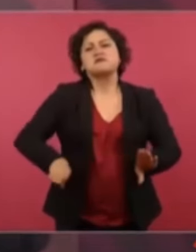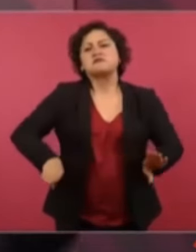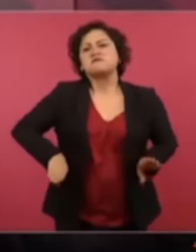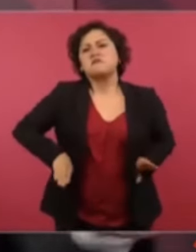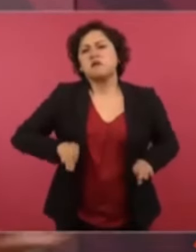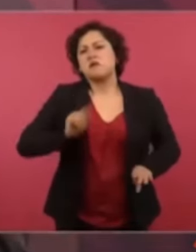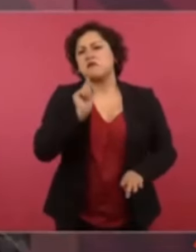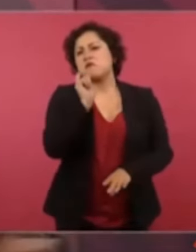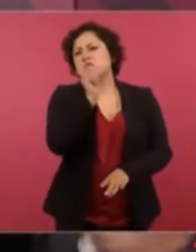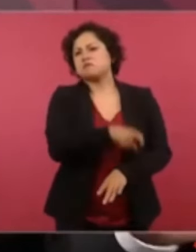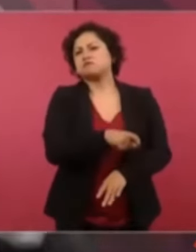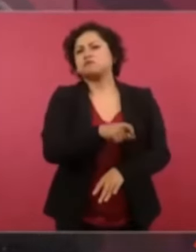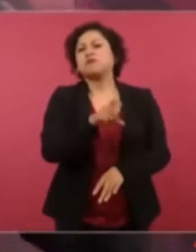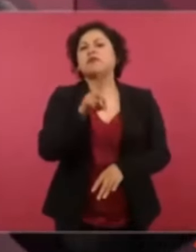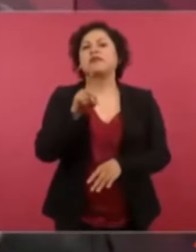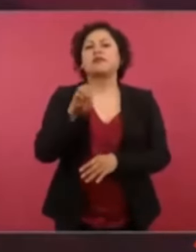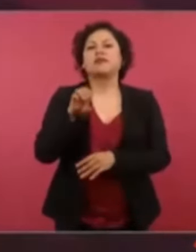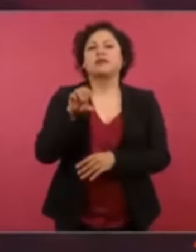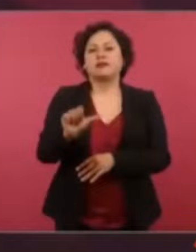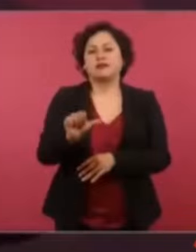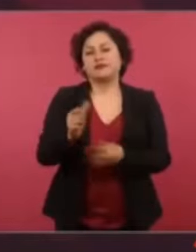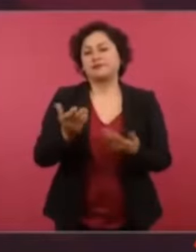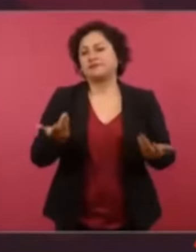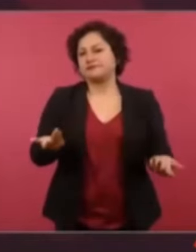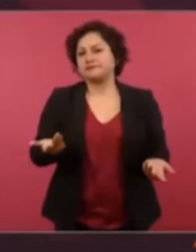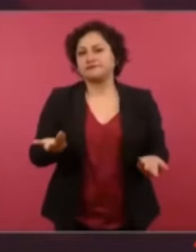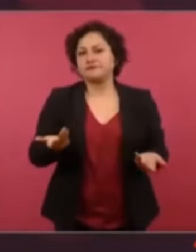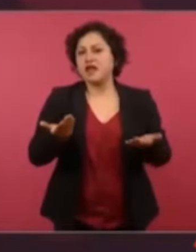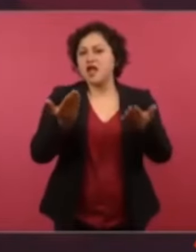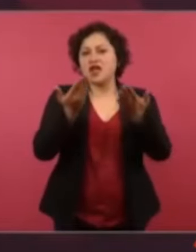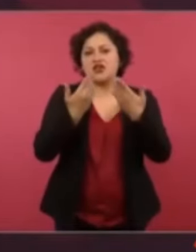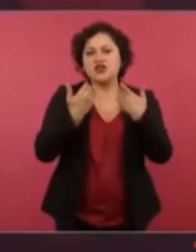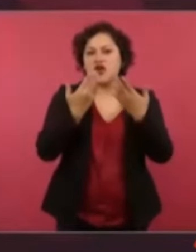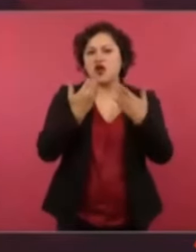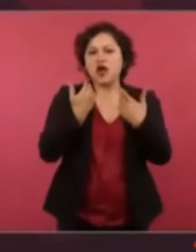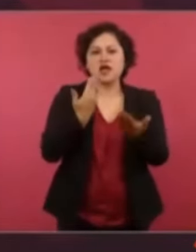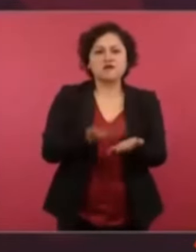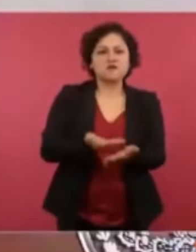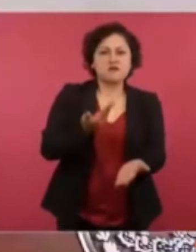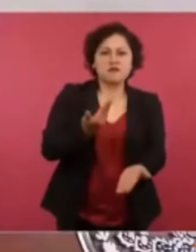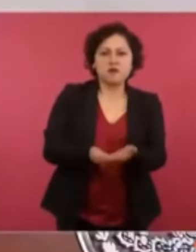sin ningún sustento, pura mentira.